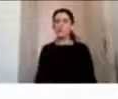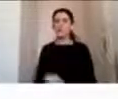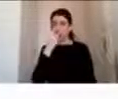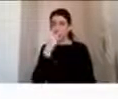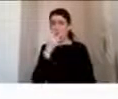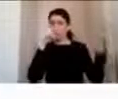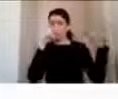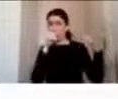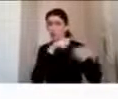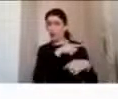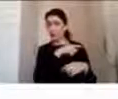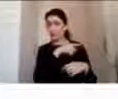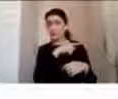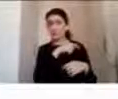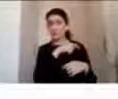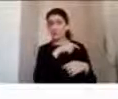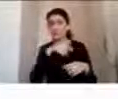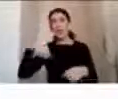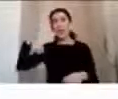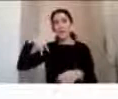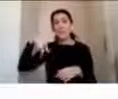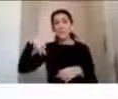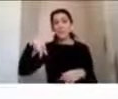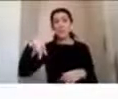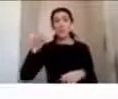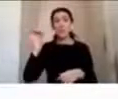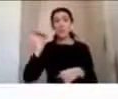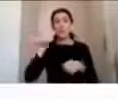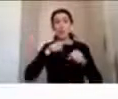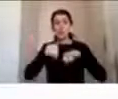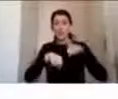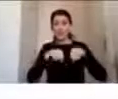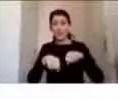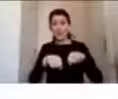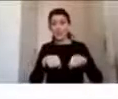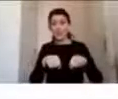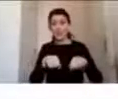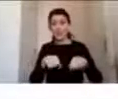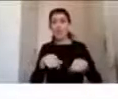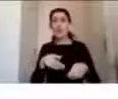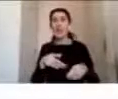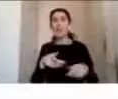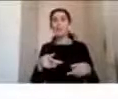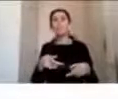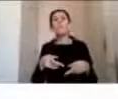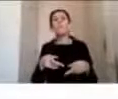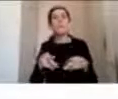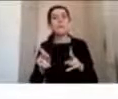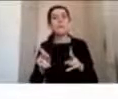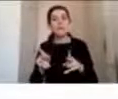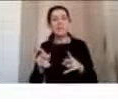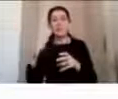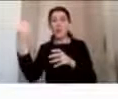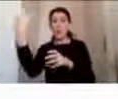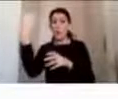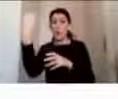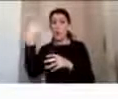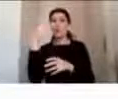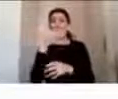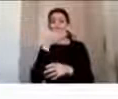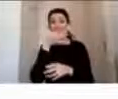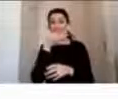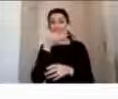cierto los peatones, o en este caso los ciclistas tienen la preferencia por esa imagen de la luz verde, fíjense dónde lleva la